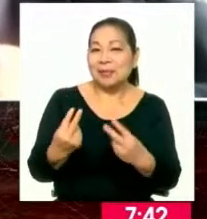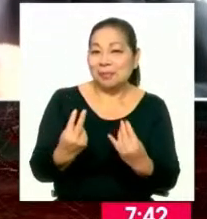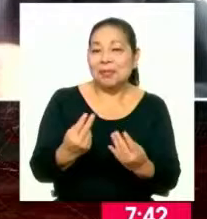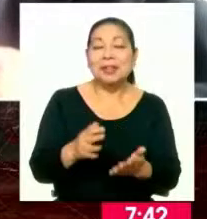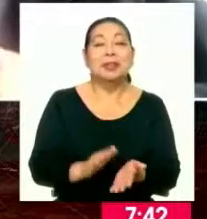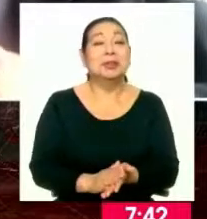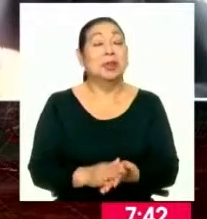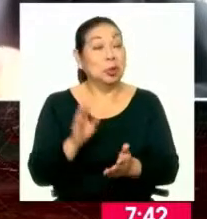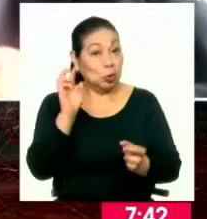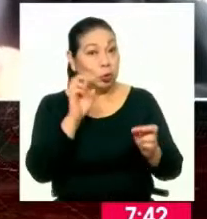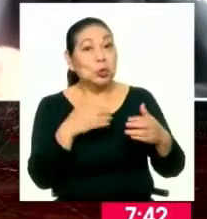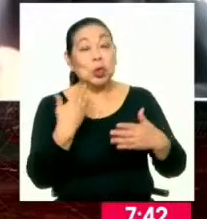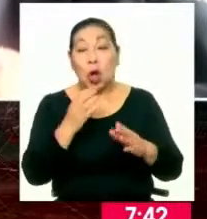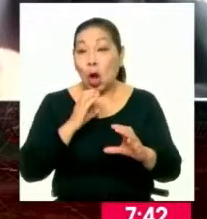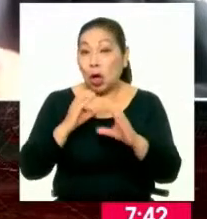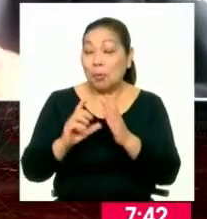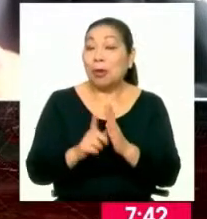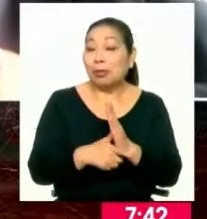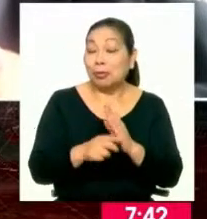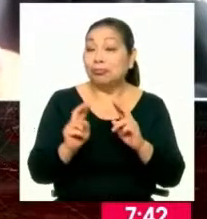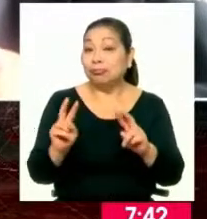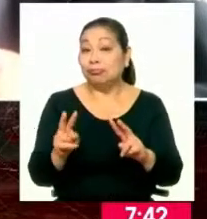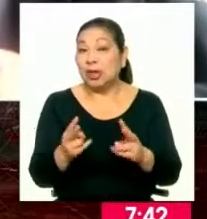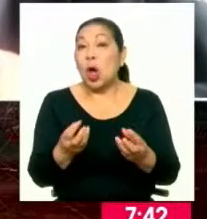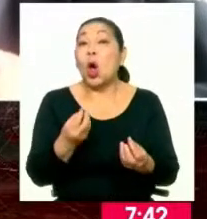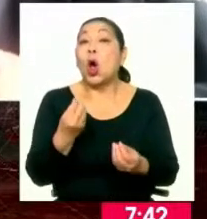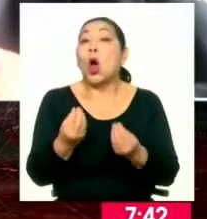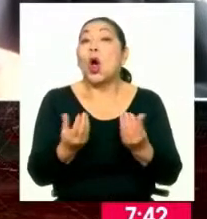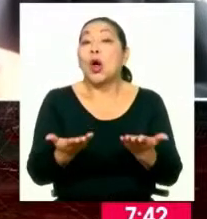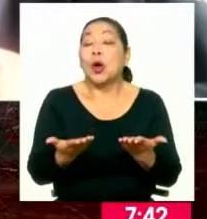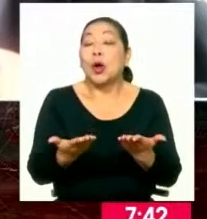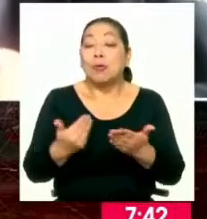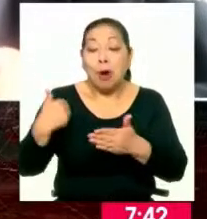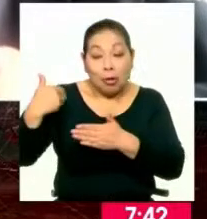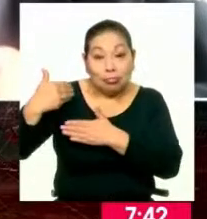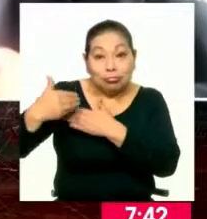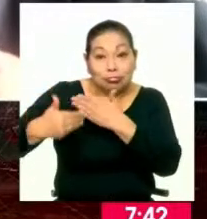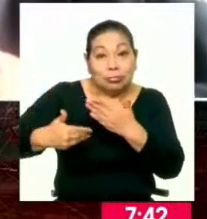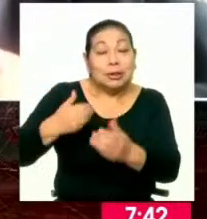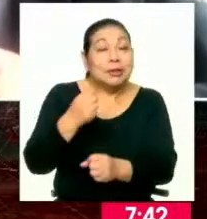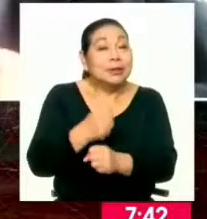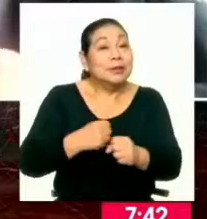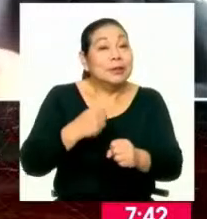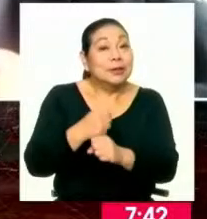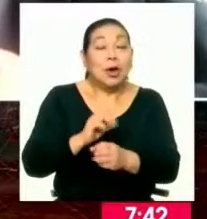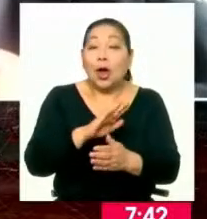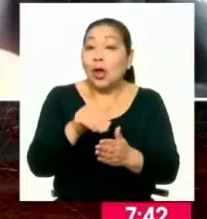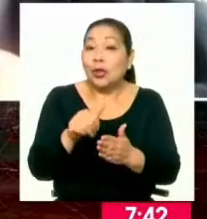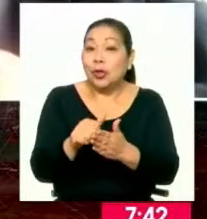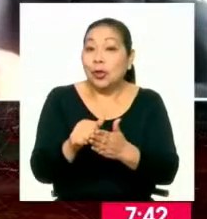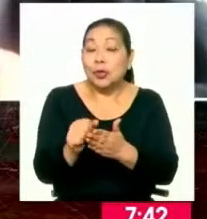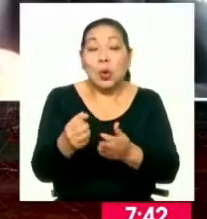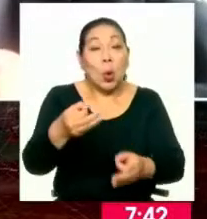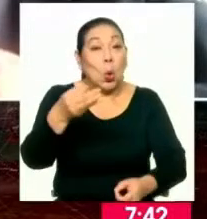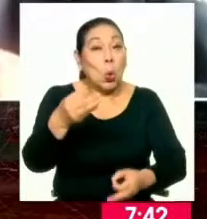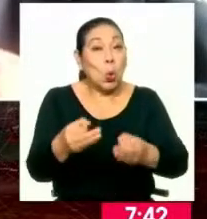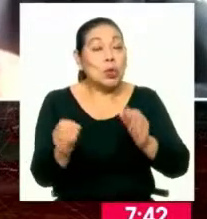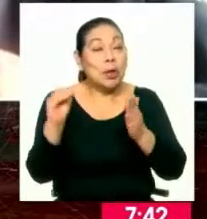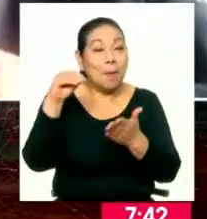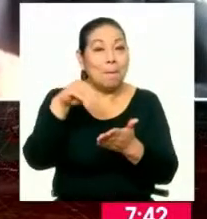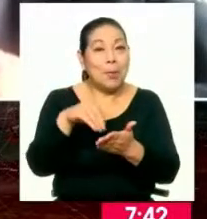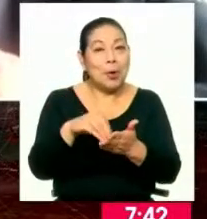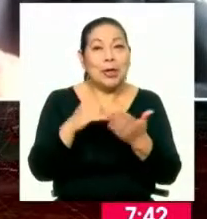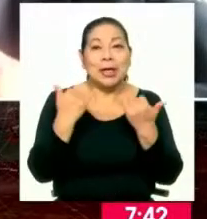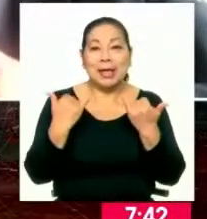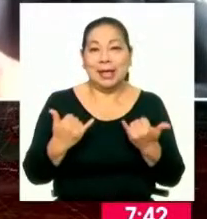atender nuestro llamado. Y sin duda, vamos a seguir conversando, vamos a ir viendo cómo va evolucionando este trabajo que todo el sistema de justicia está poniendo